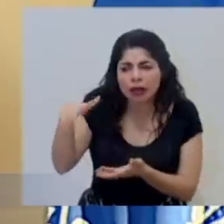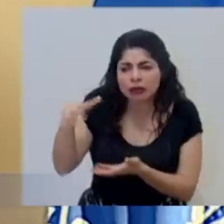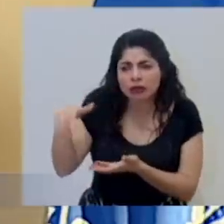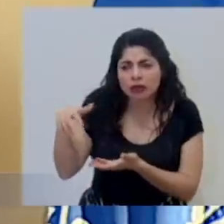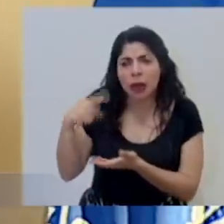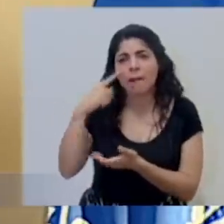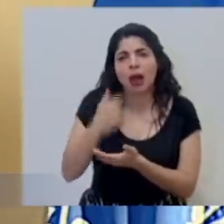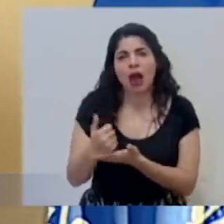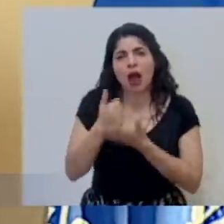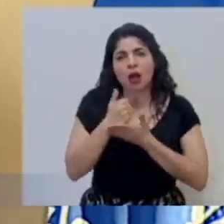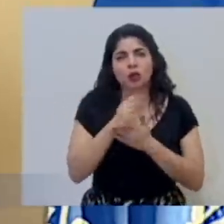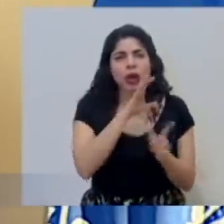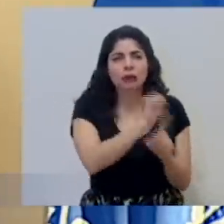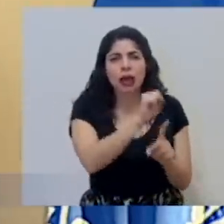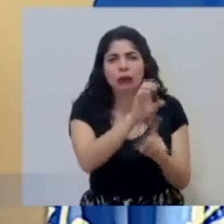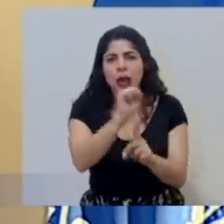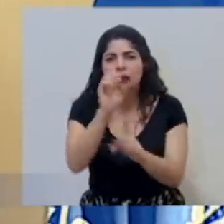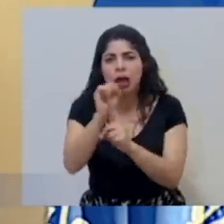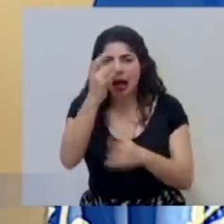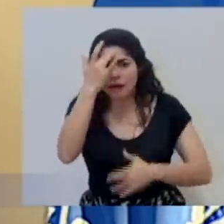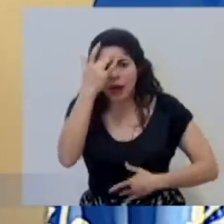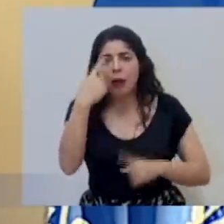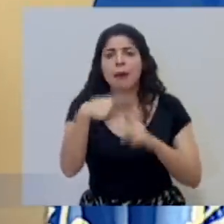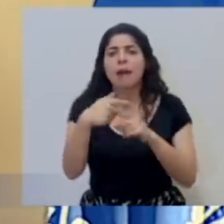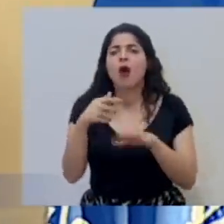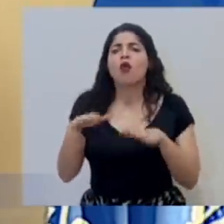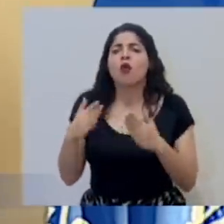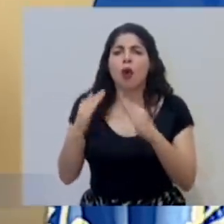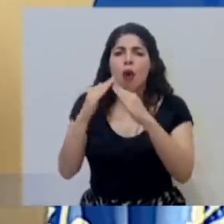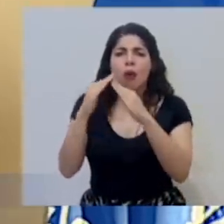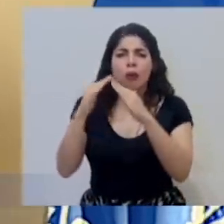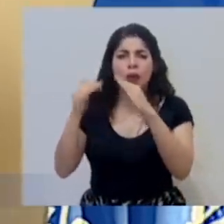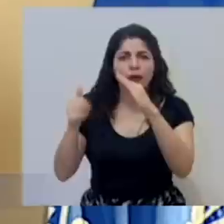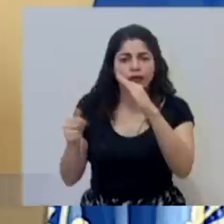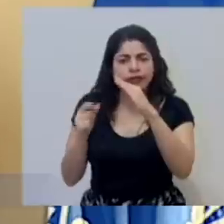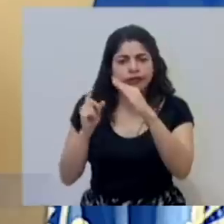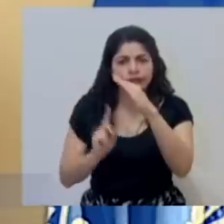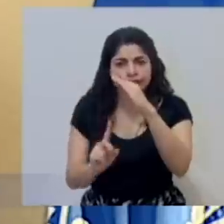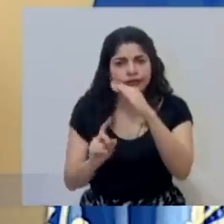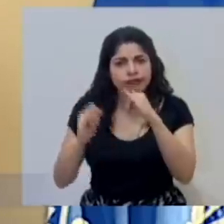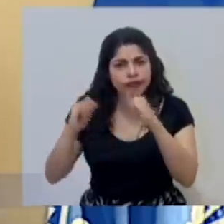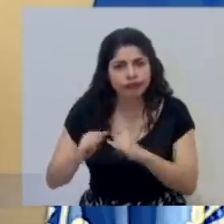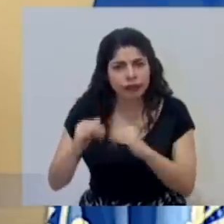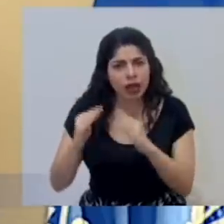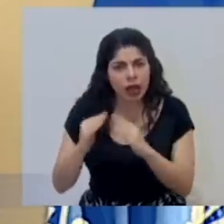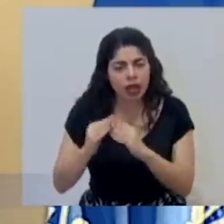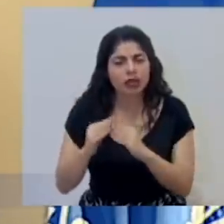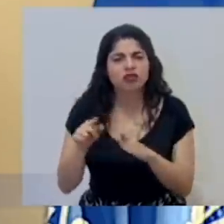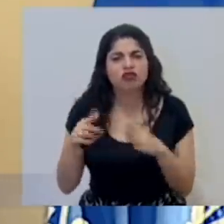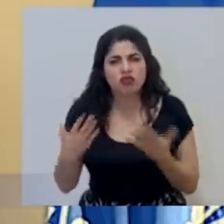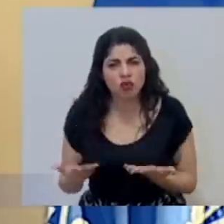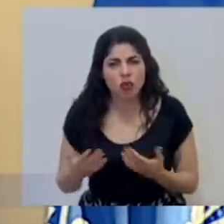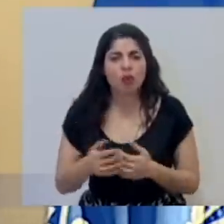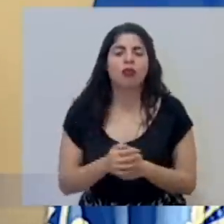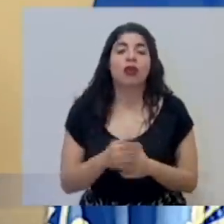de captación de casos para poder hacer las cuarentenas. En realidad en esto también ha habido, recordemos,